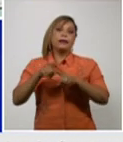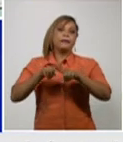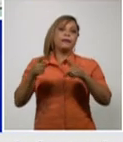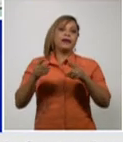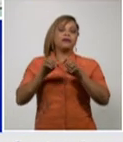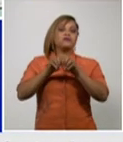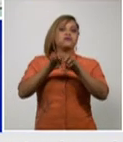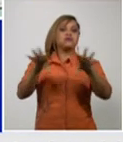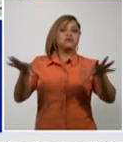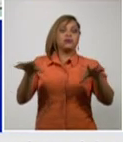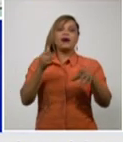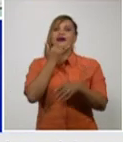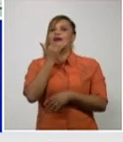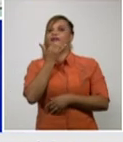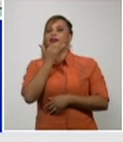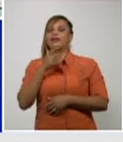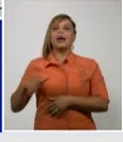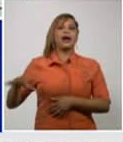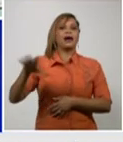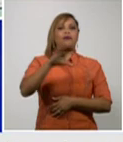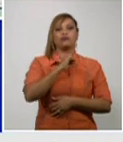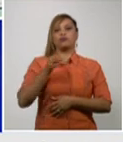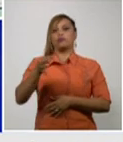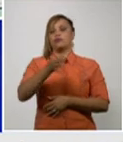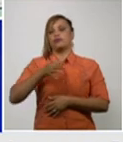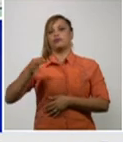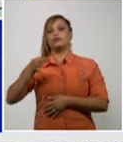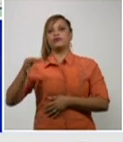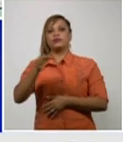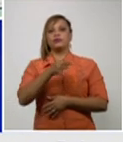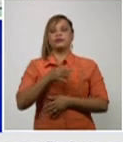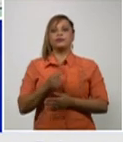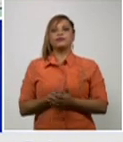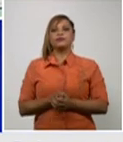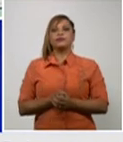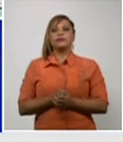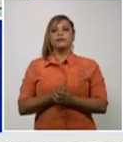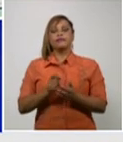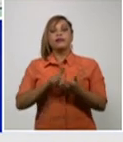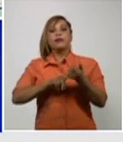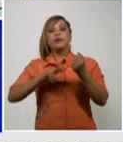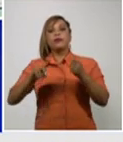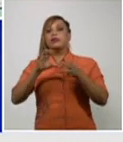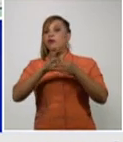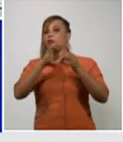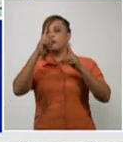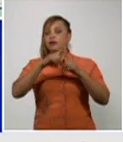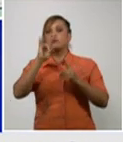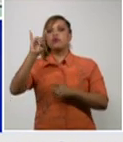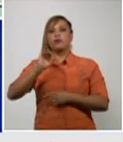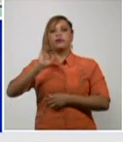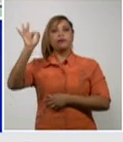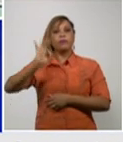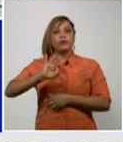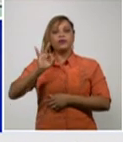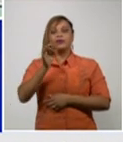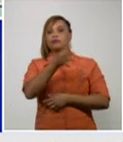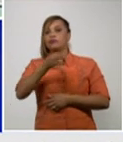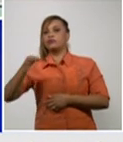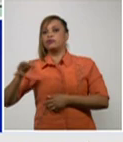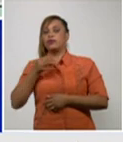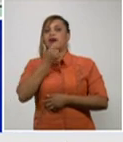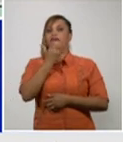que afecta a todos sus municipios Guantánamo con el 90% de sus municipios afectados